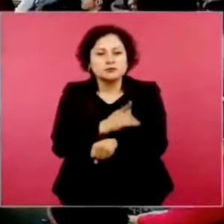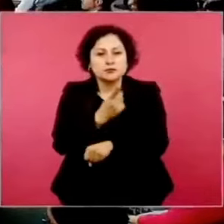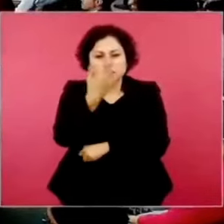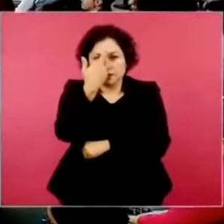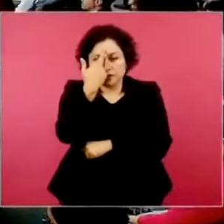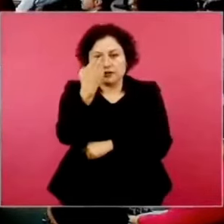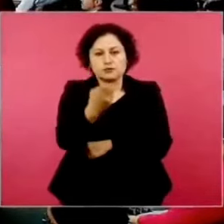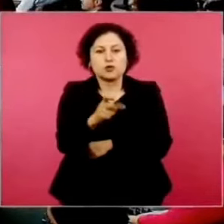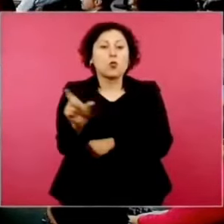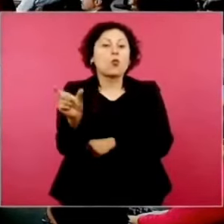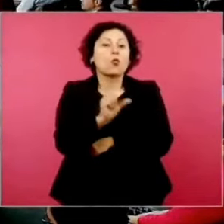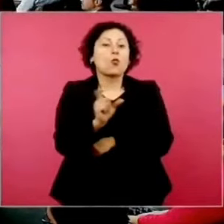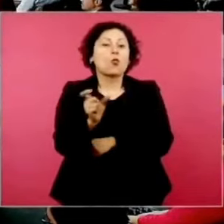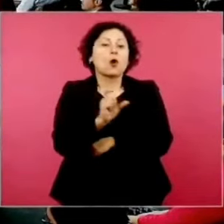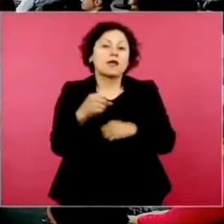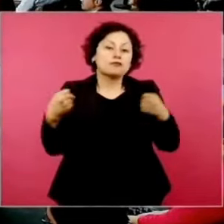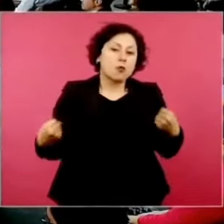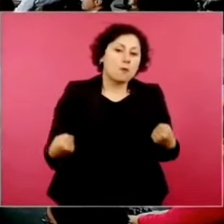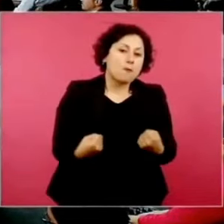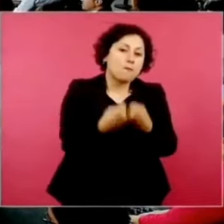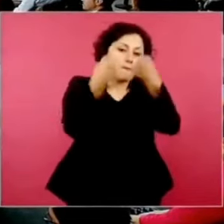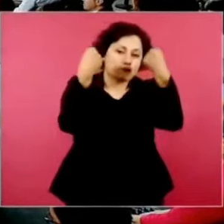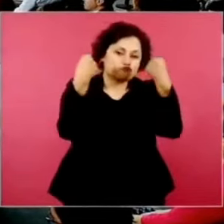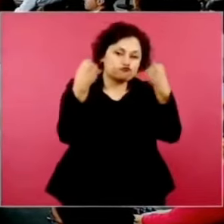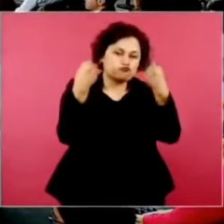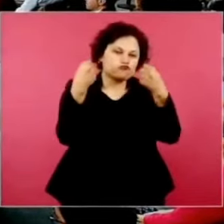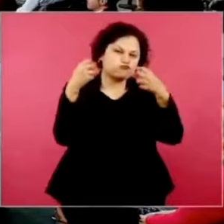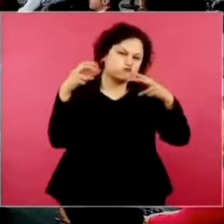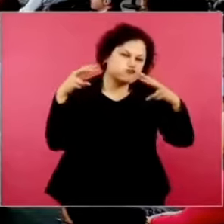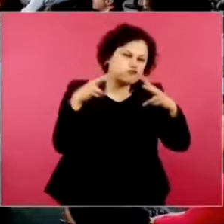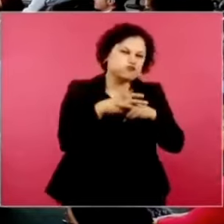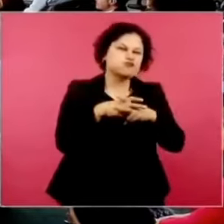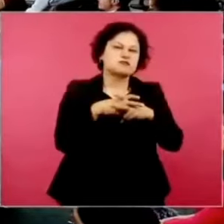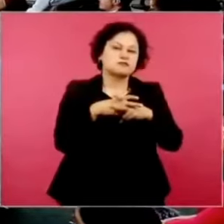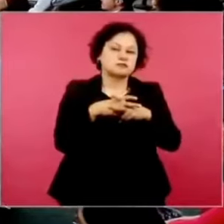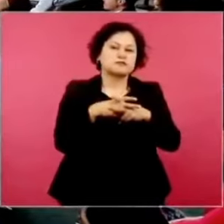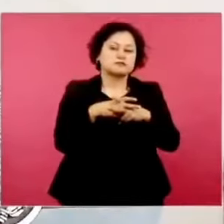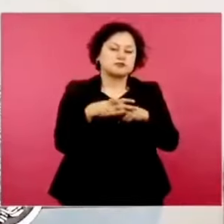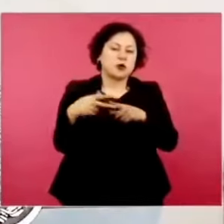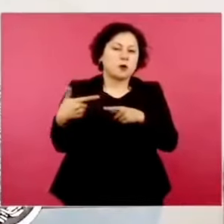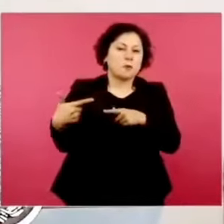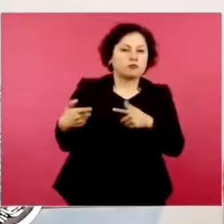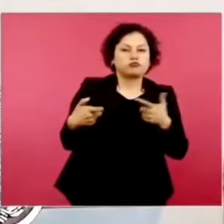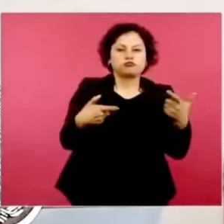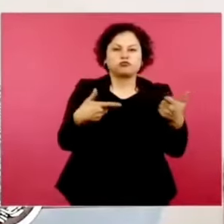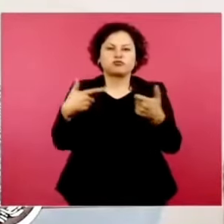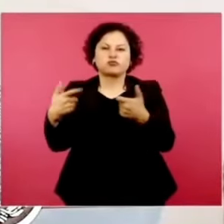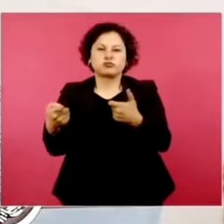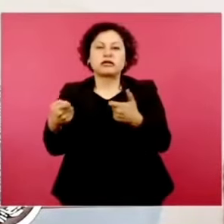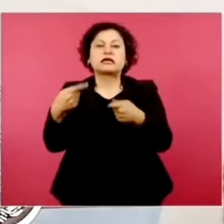y la delincuencia.